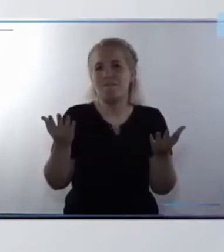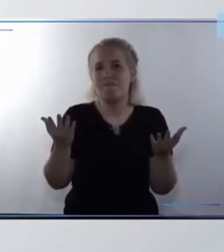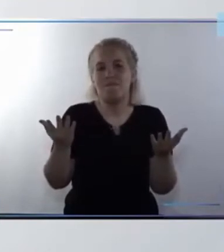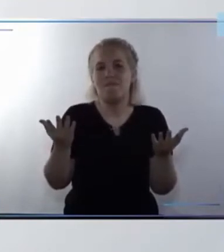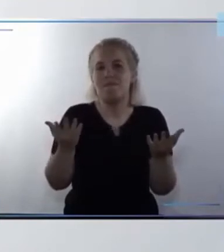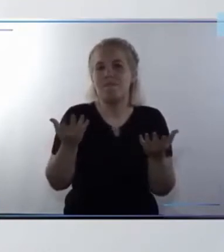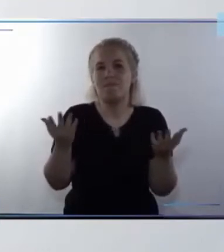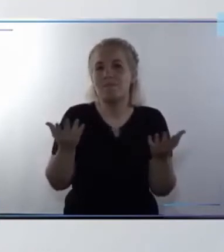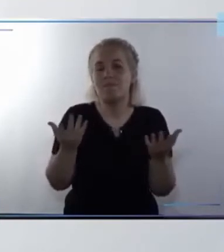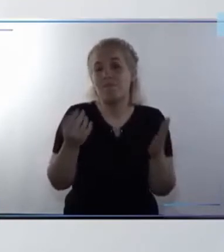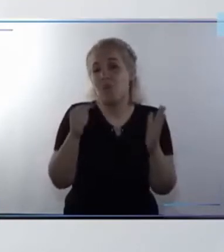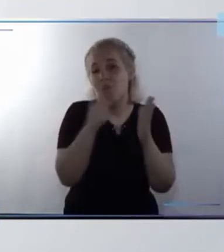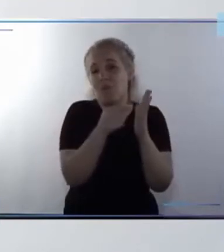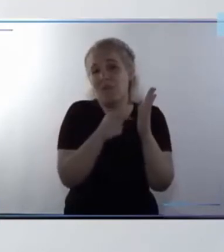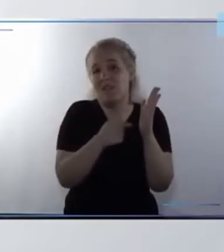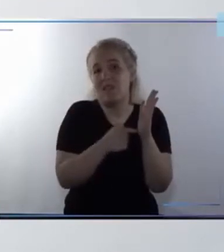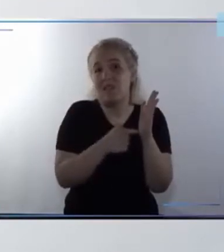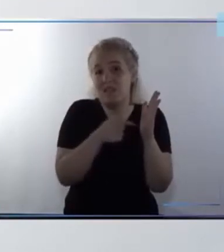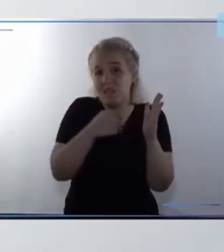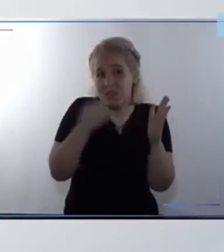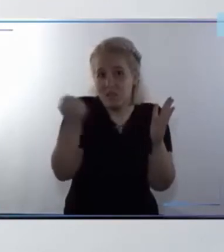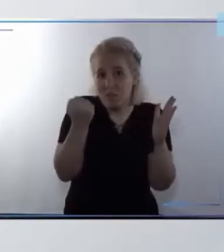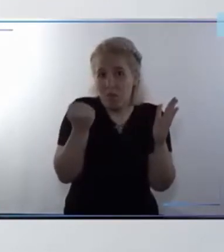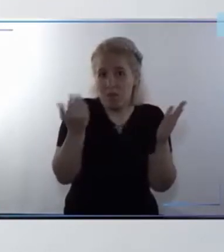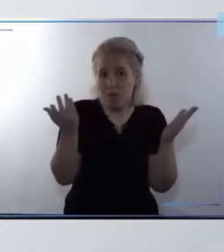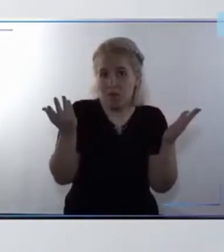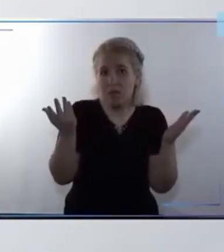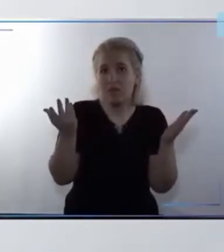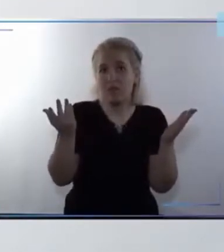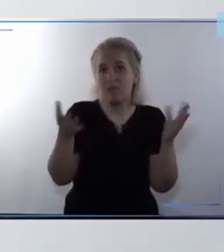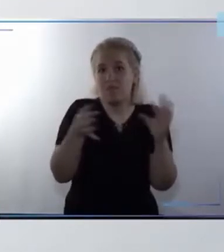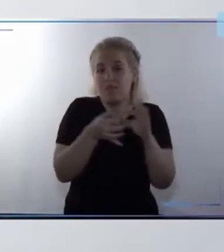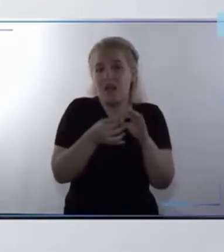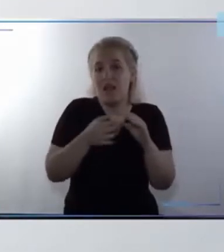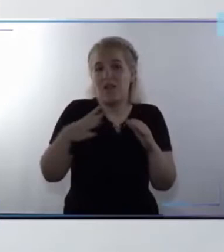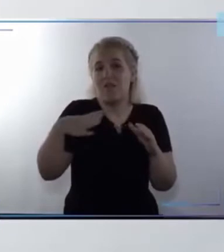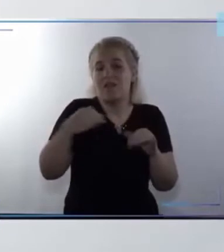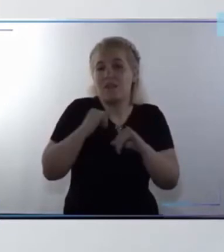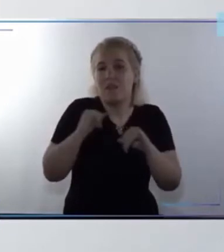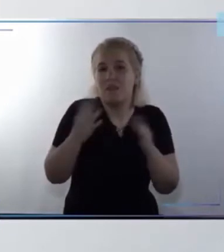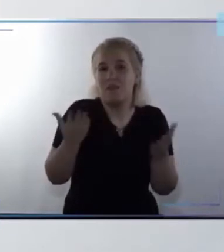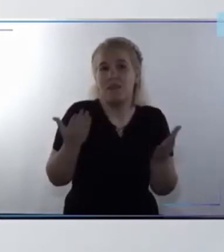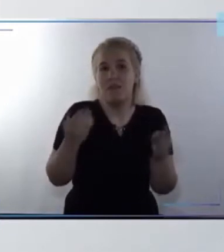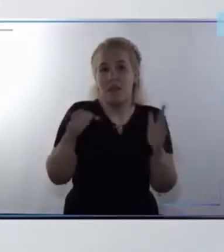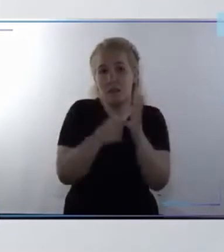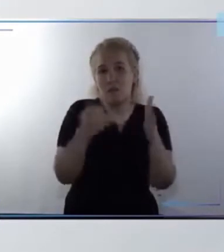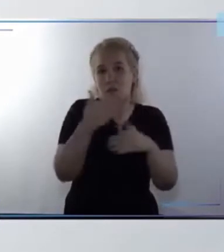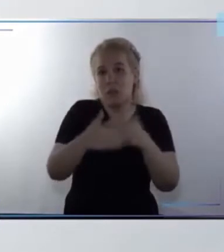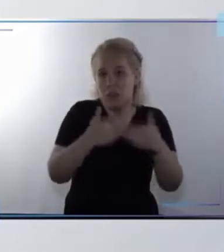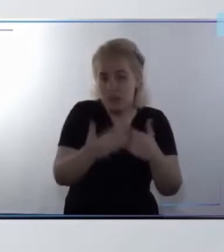pertenece a indicadores que son muy importantes para lo que es el desarrollo de la ciudad.